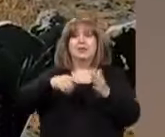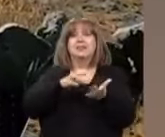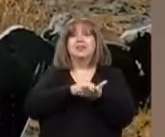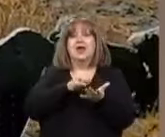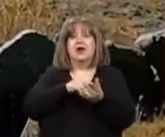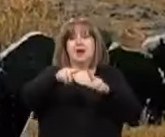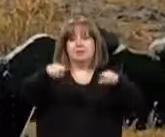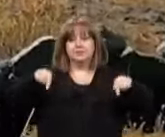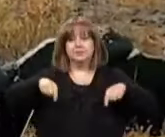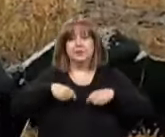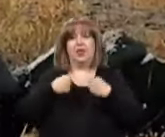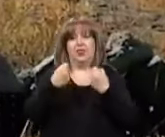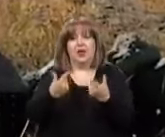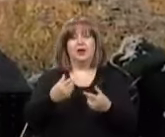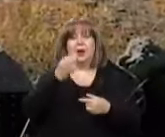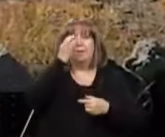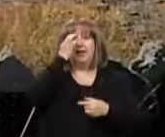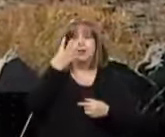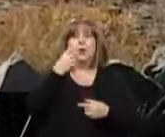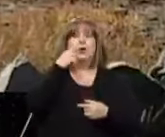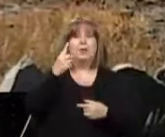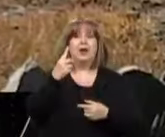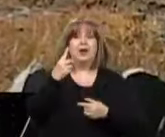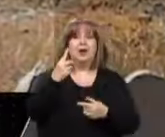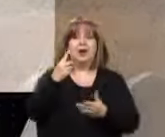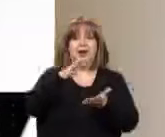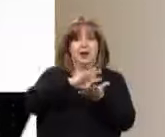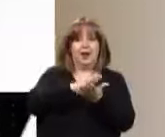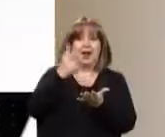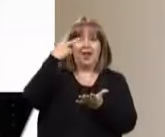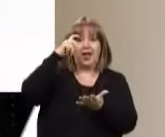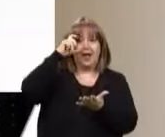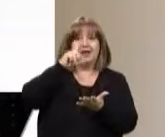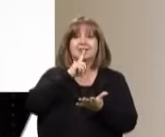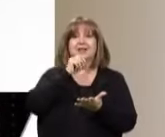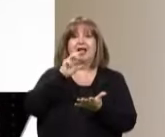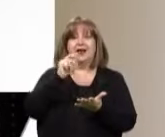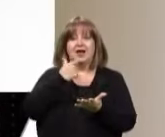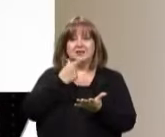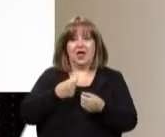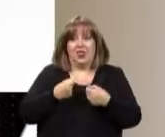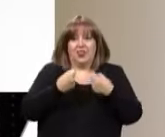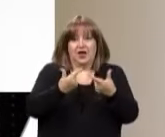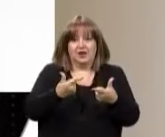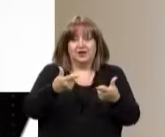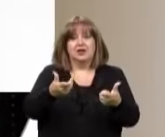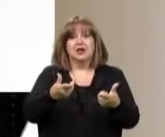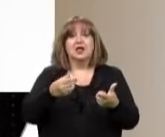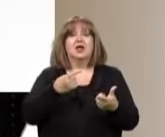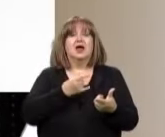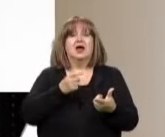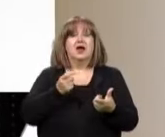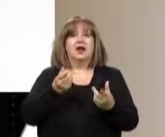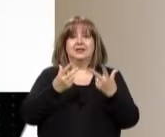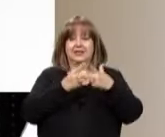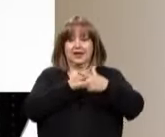menos 24.000 hectáreas que serían otorgadas entre comillas y si se avanza justamente en esta adquisición a comunidades.